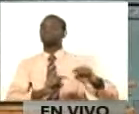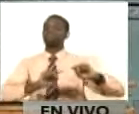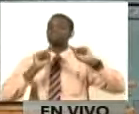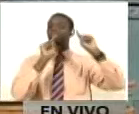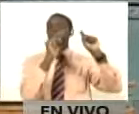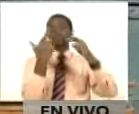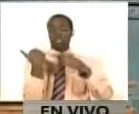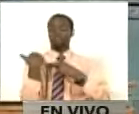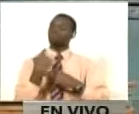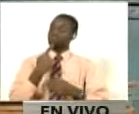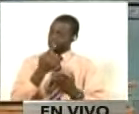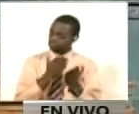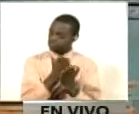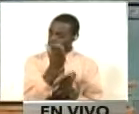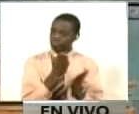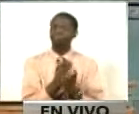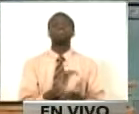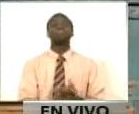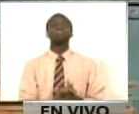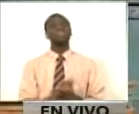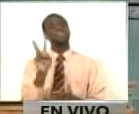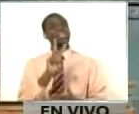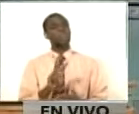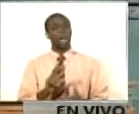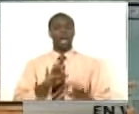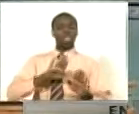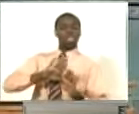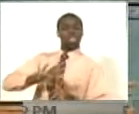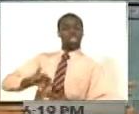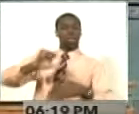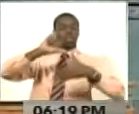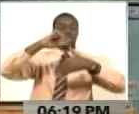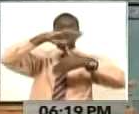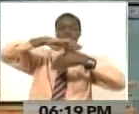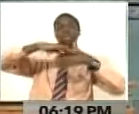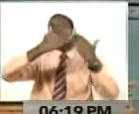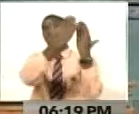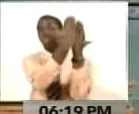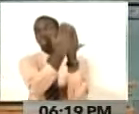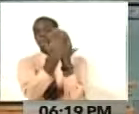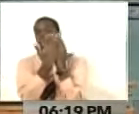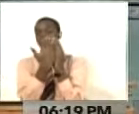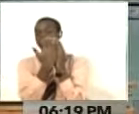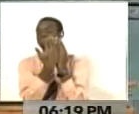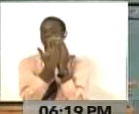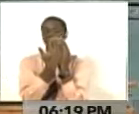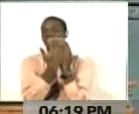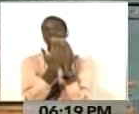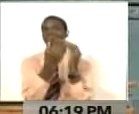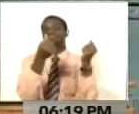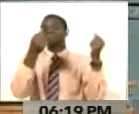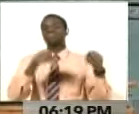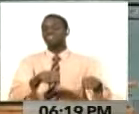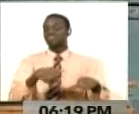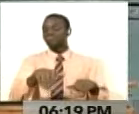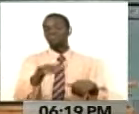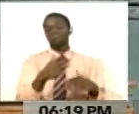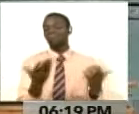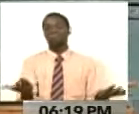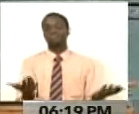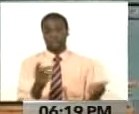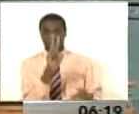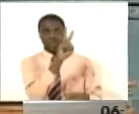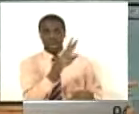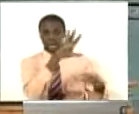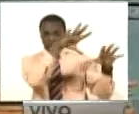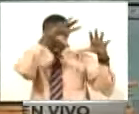pretensiones de aislar a Venezuela tienen cantado el fracaso en el futuro más inmediato. Pretender intervenir